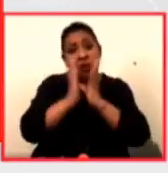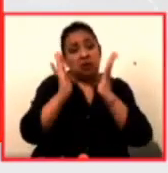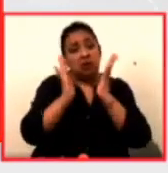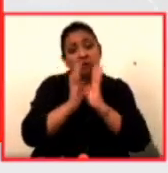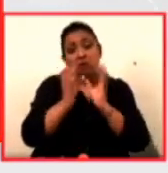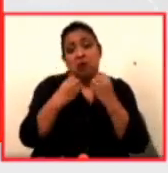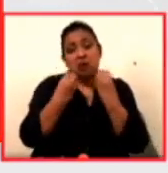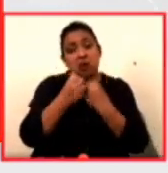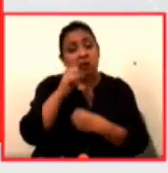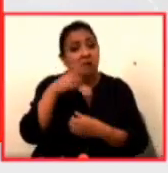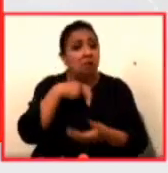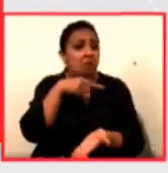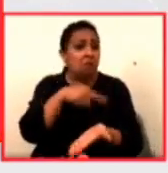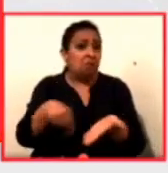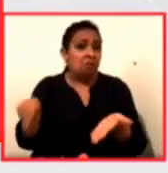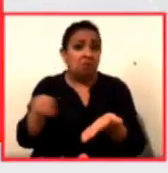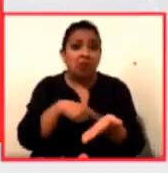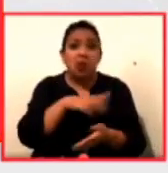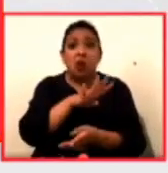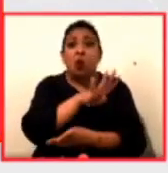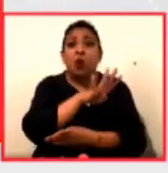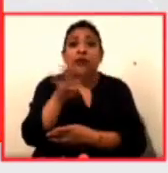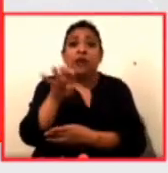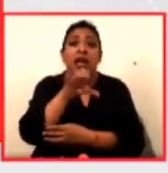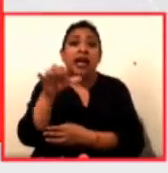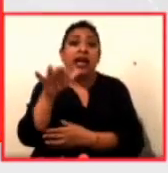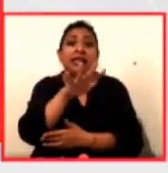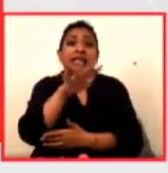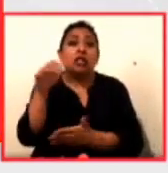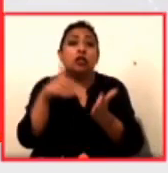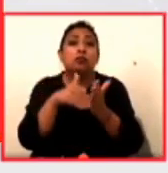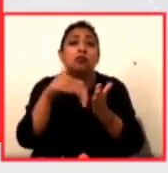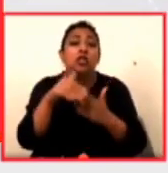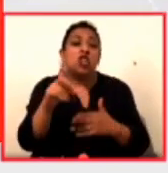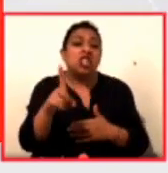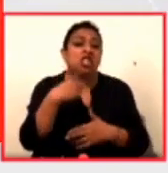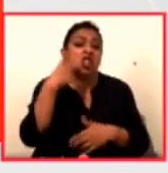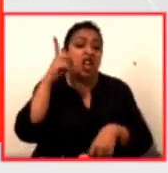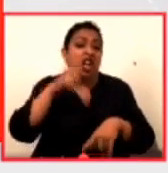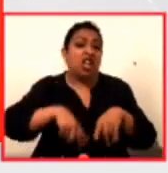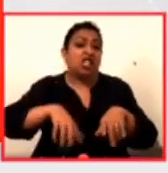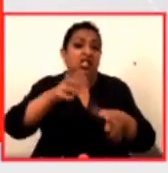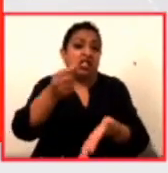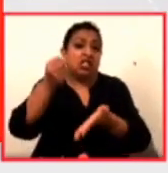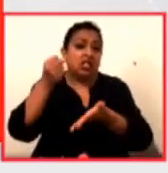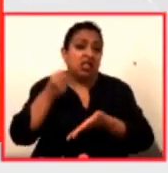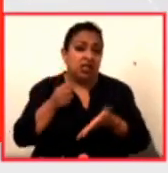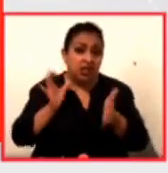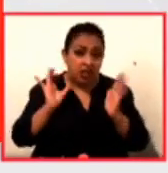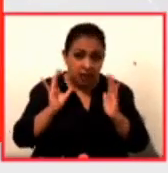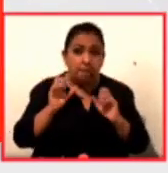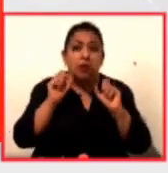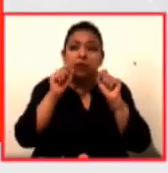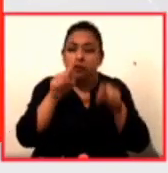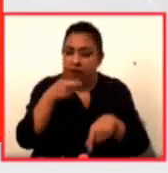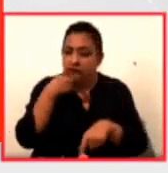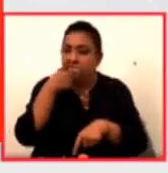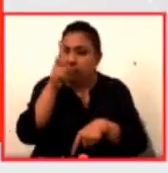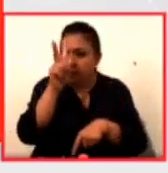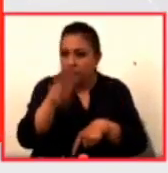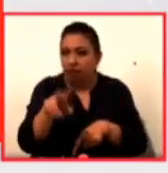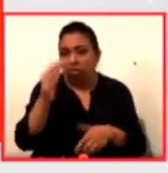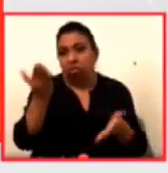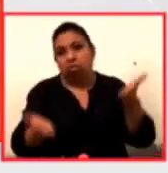suspendiendo de 400 a 500 millones de dólares con los que contribuye pero también hay que decir hay una inequidad